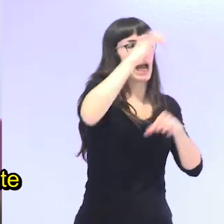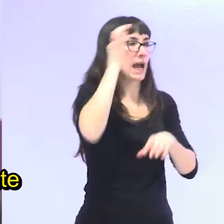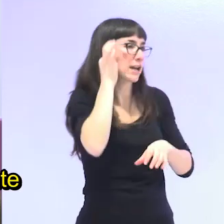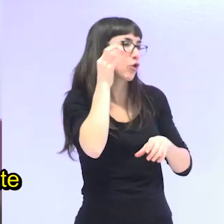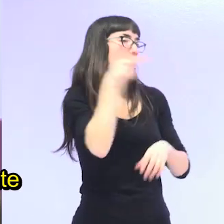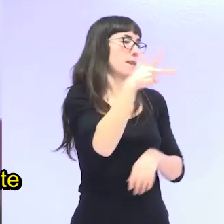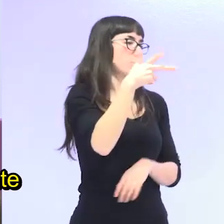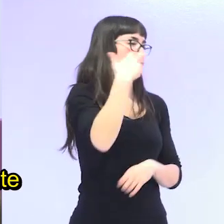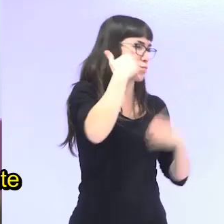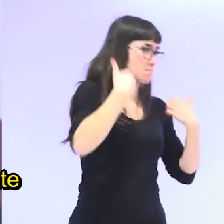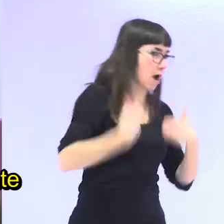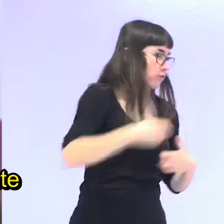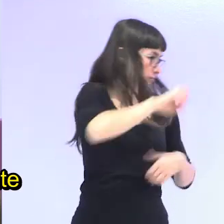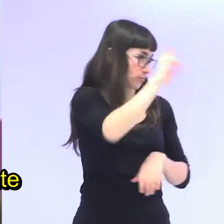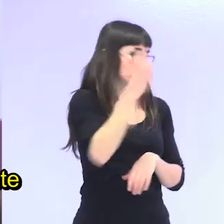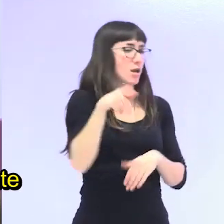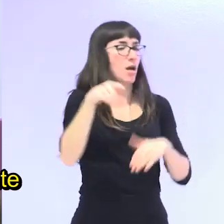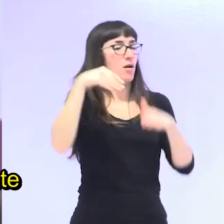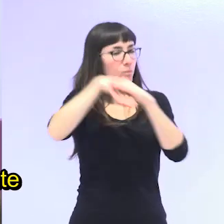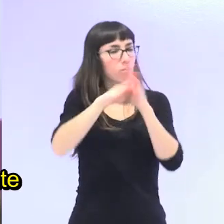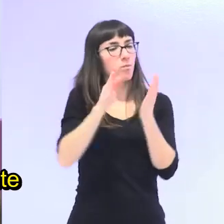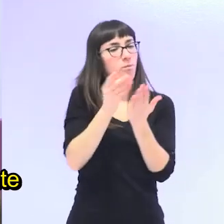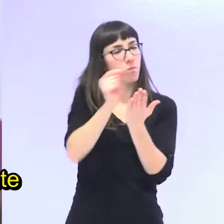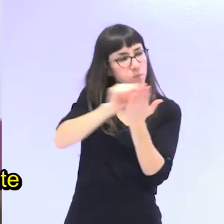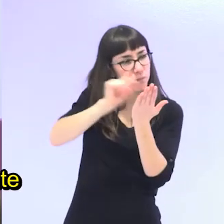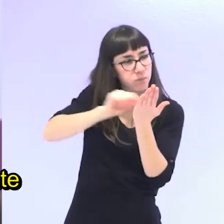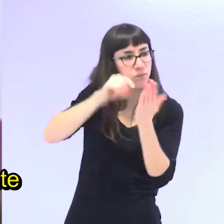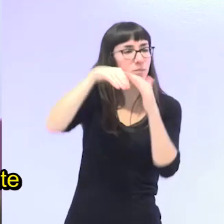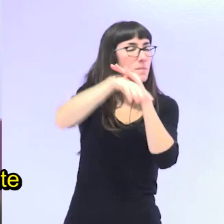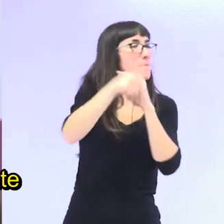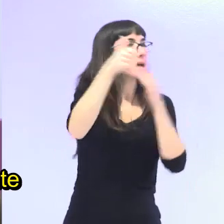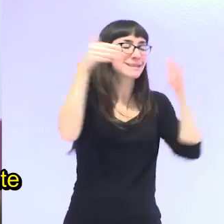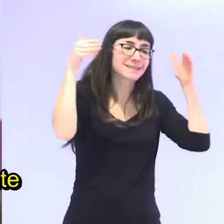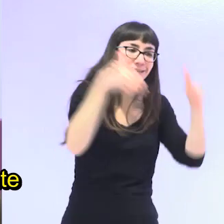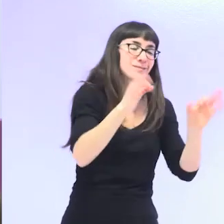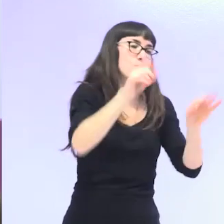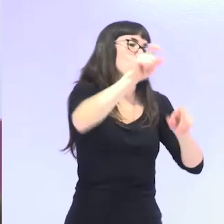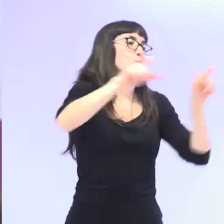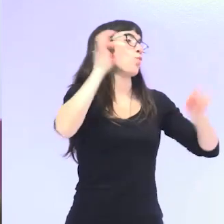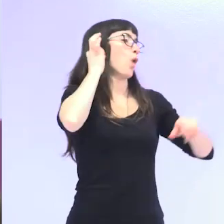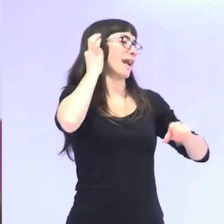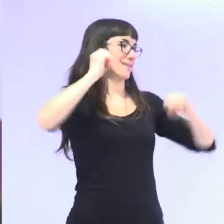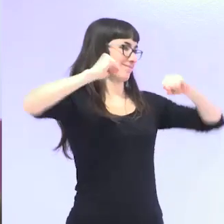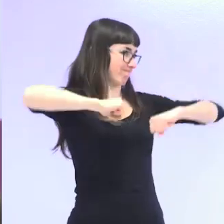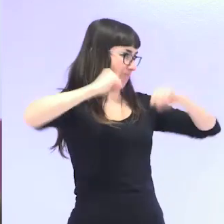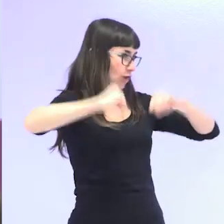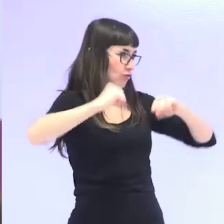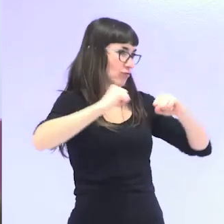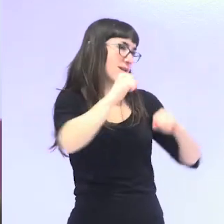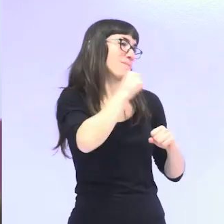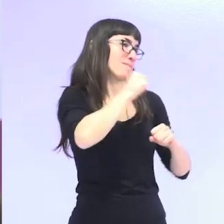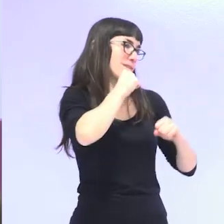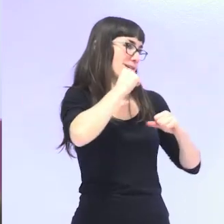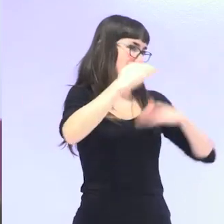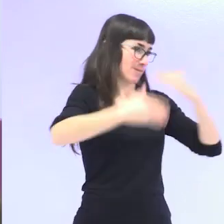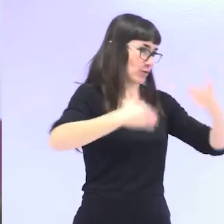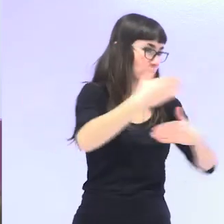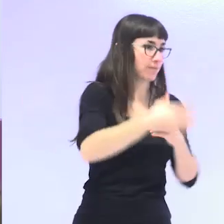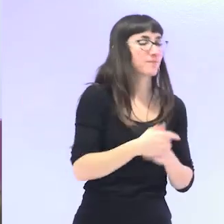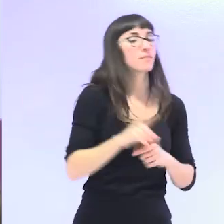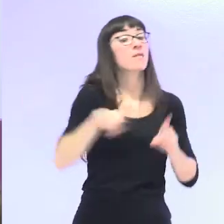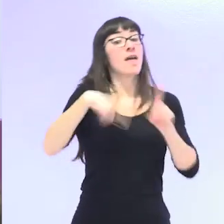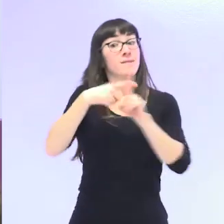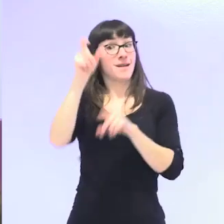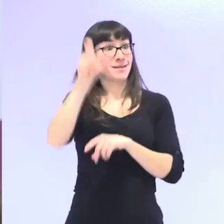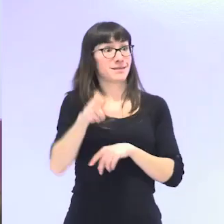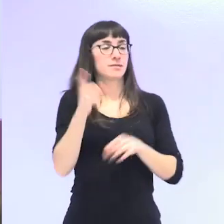Sus publicaciones tratan fundamentalmente sobre el envejecer de las mujeres. También Mónica es integrante de distintos grupos